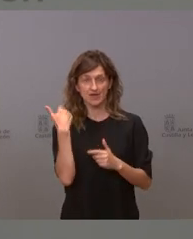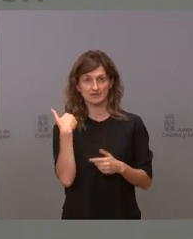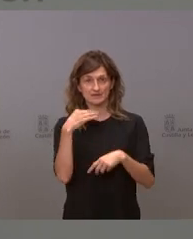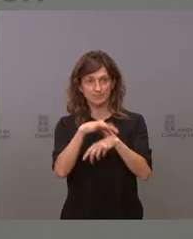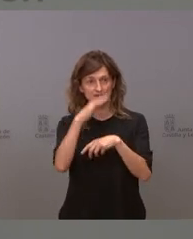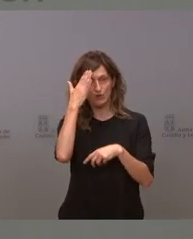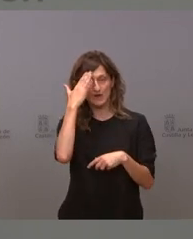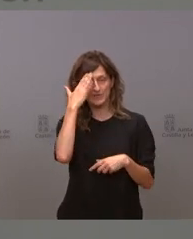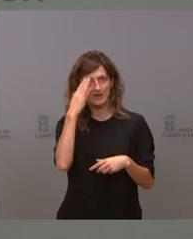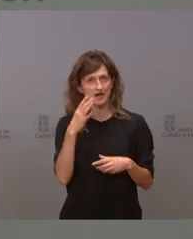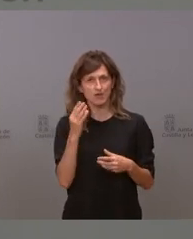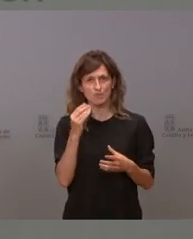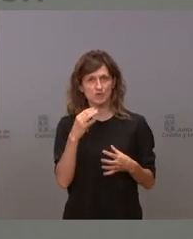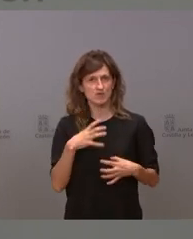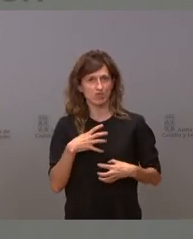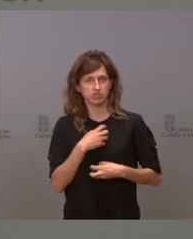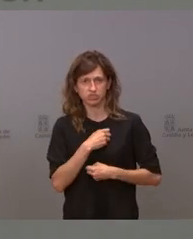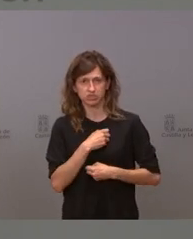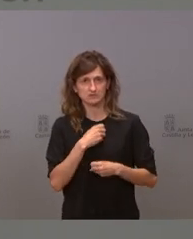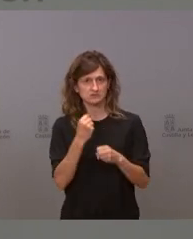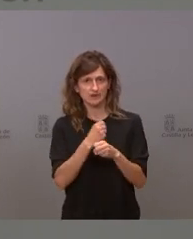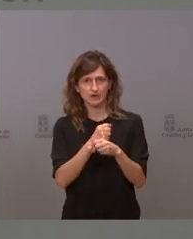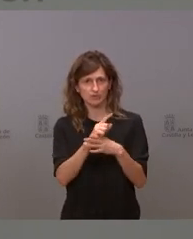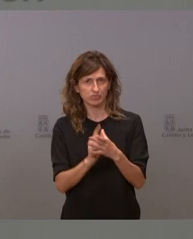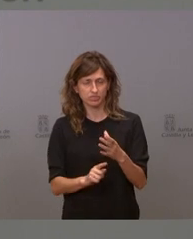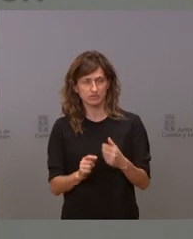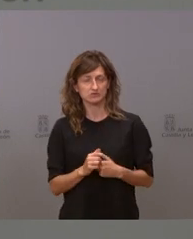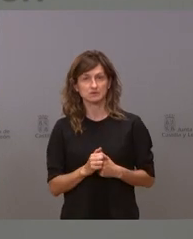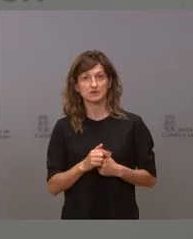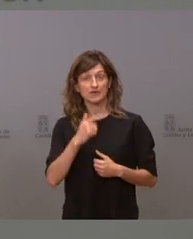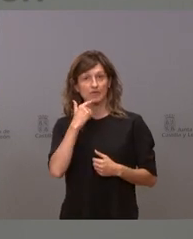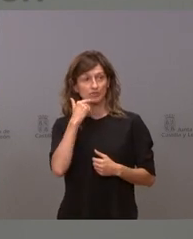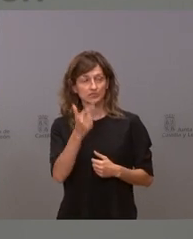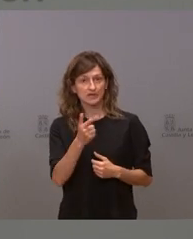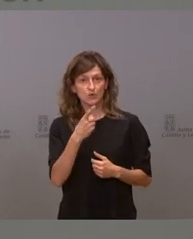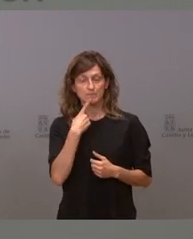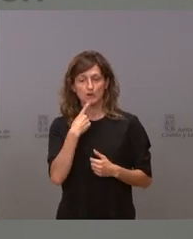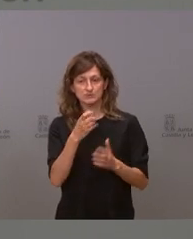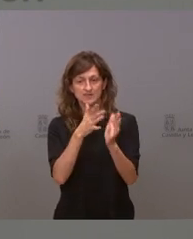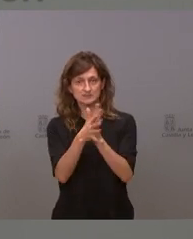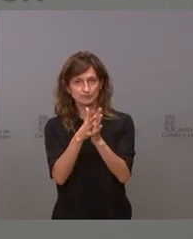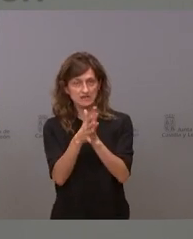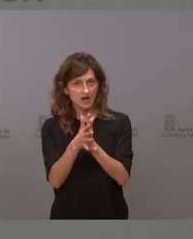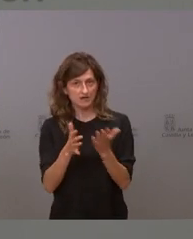está muy muy sobrecargada muy sobresaturada yo he de decir que me costaría explicarles